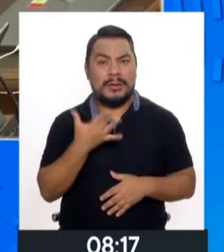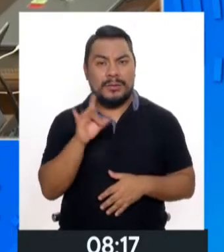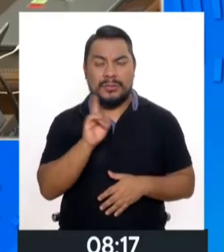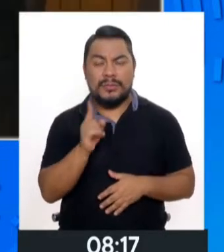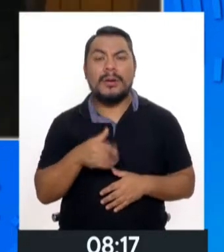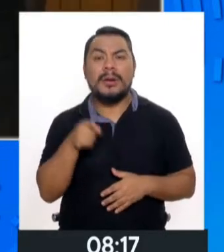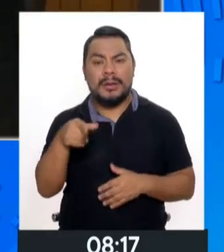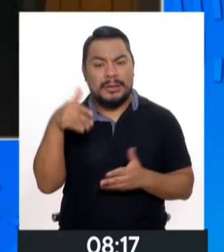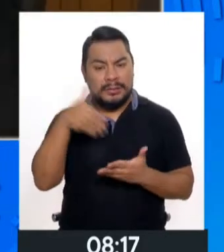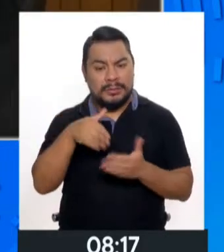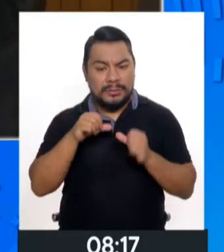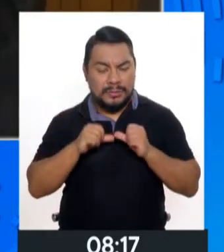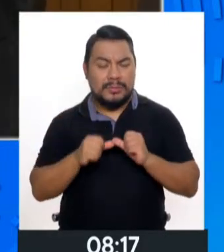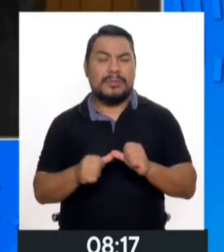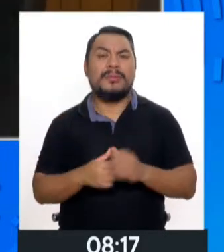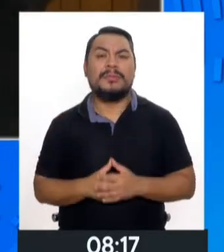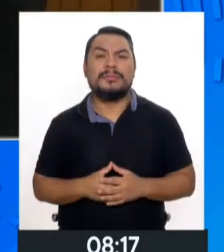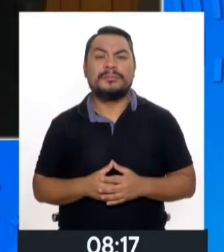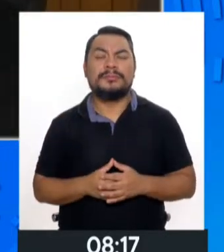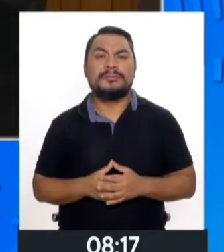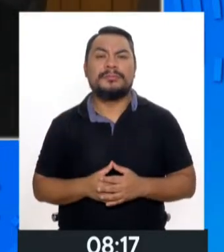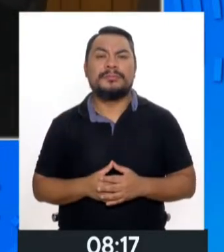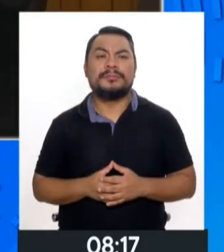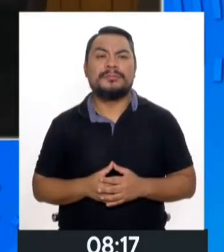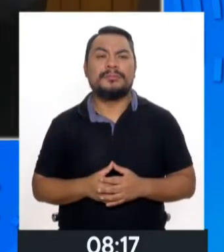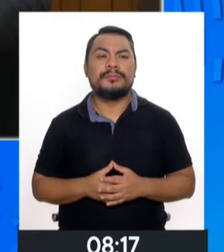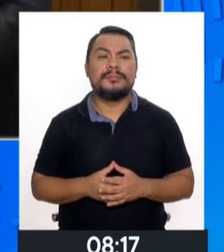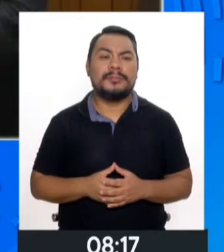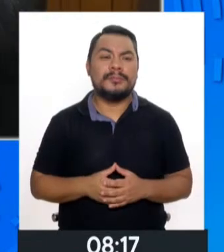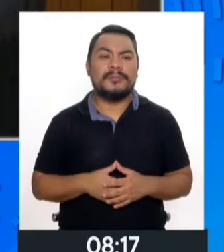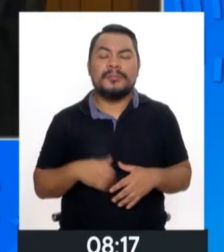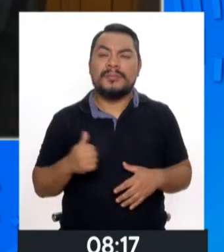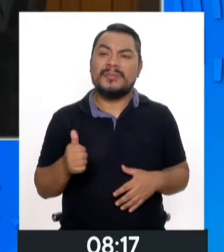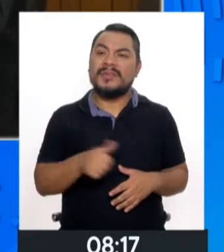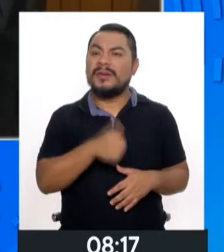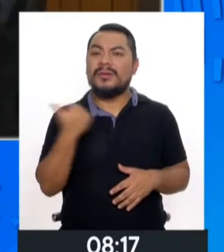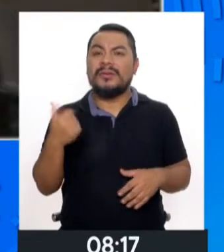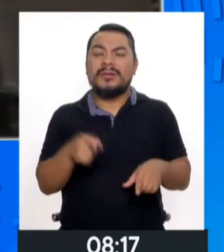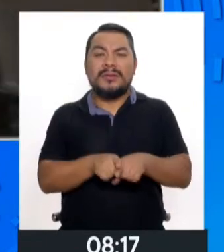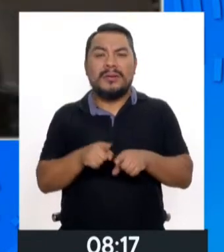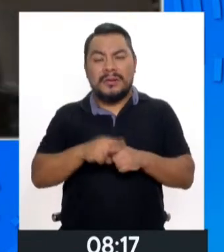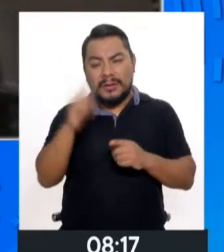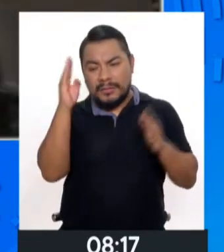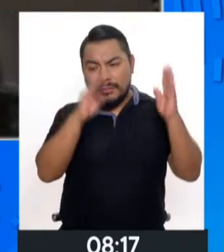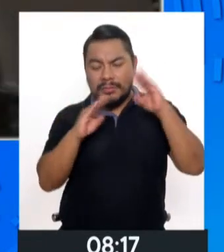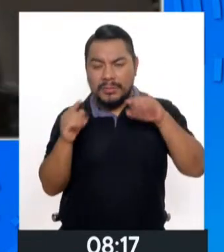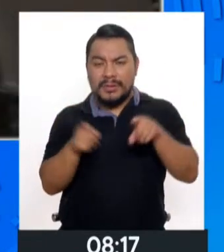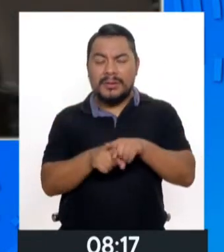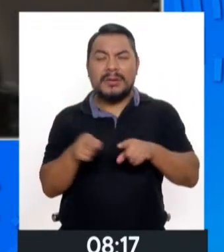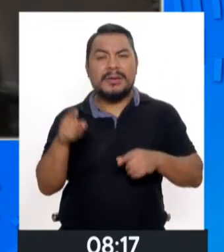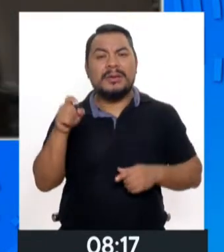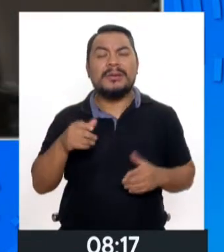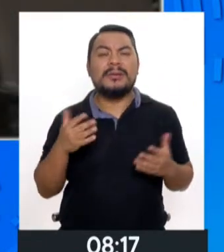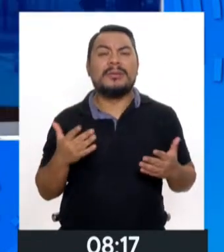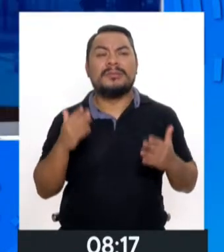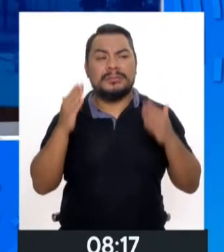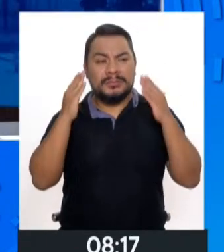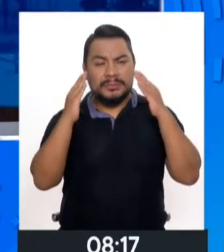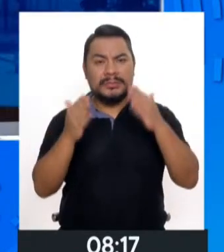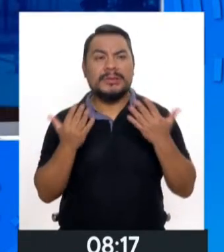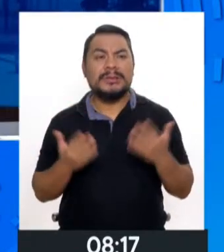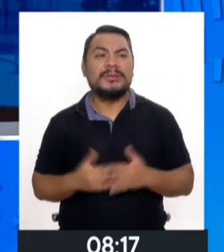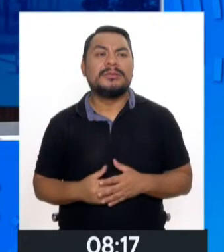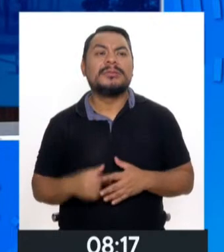proyecto de vida libre de violencia. Otro caso también que nos preocupa, un tema sin duda necesario seguir abordando,